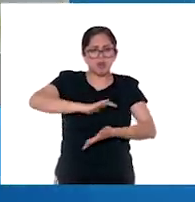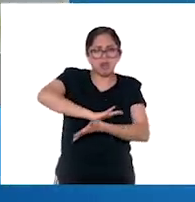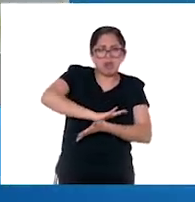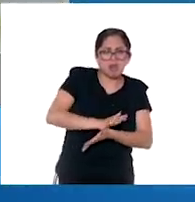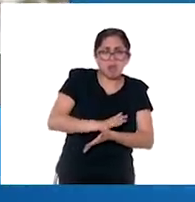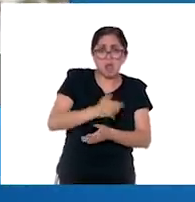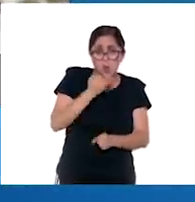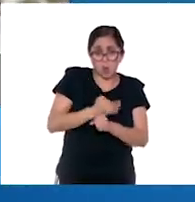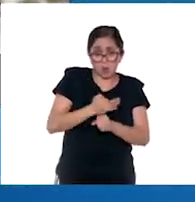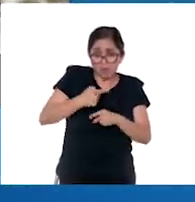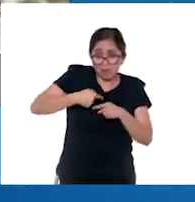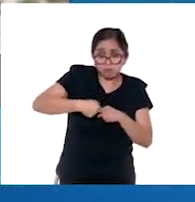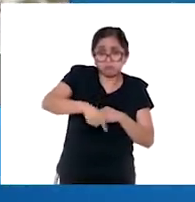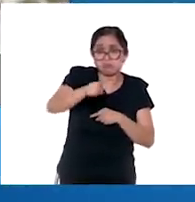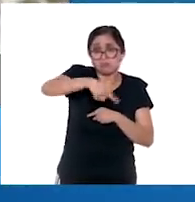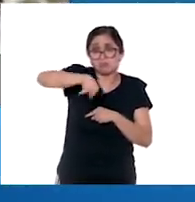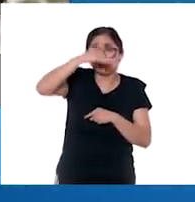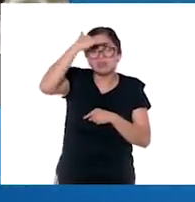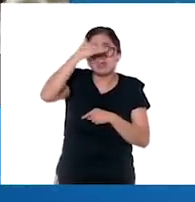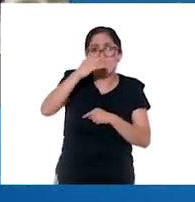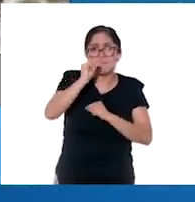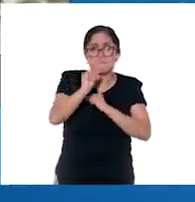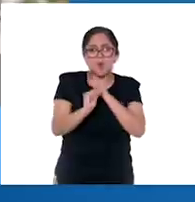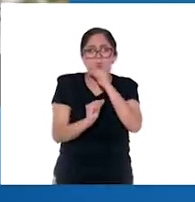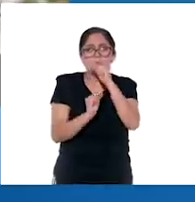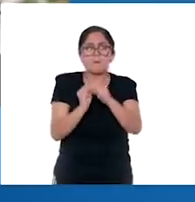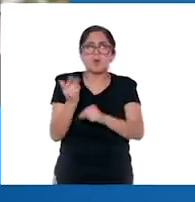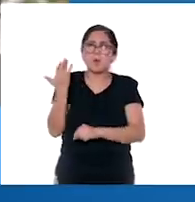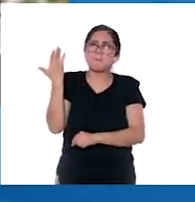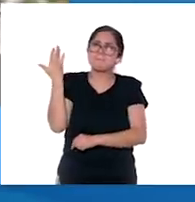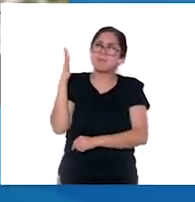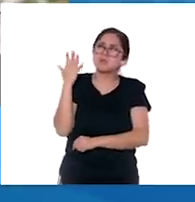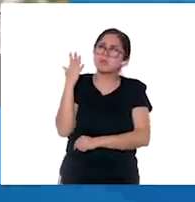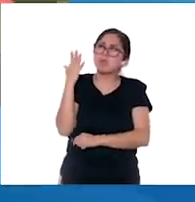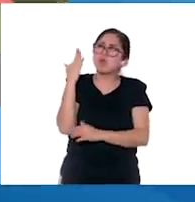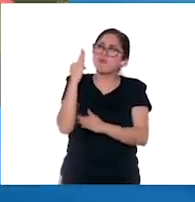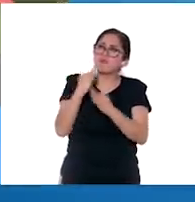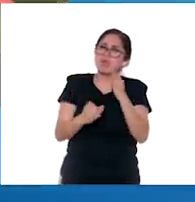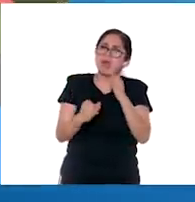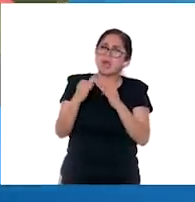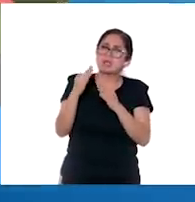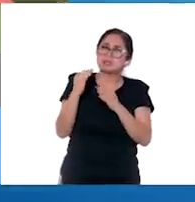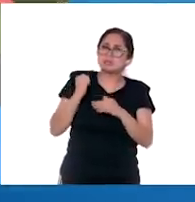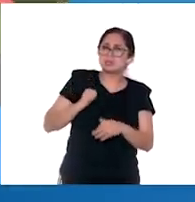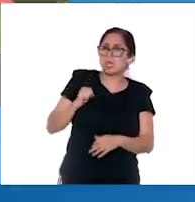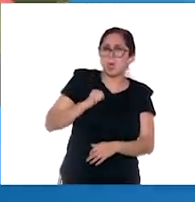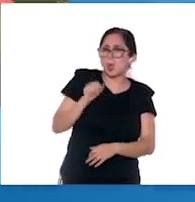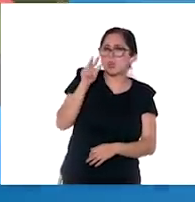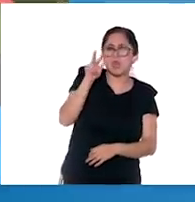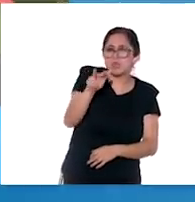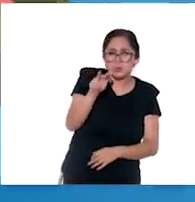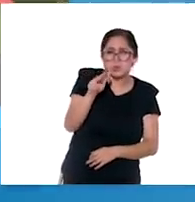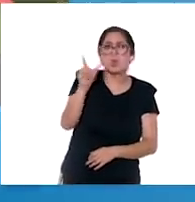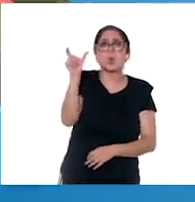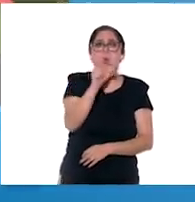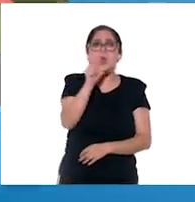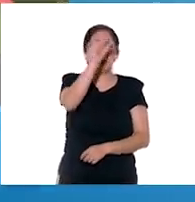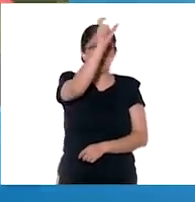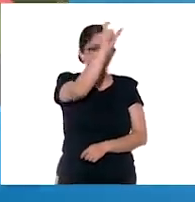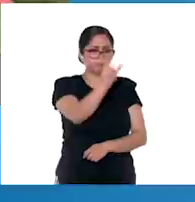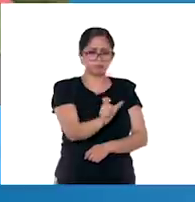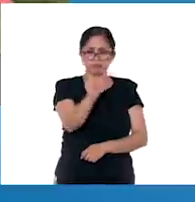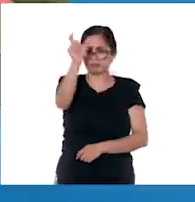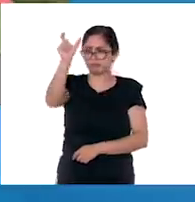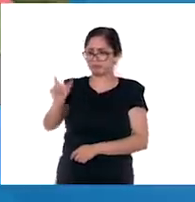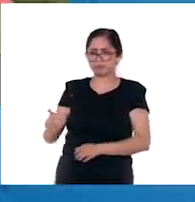conocemos hoy en día, empezó a finales del XVIII con esta idea de la catalogación de las personas, de la